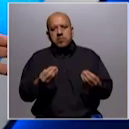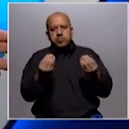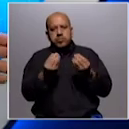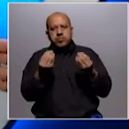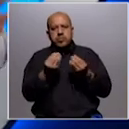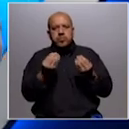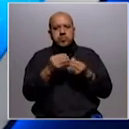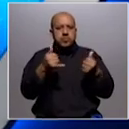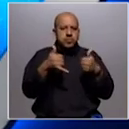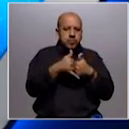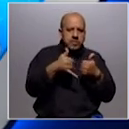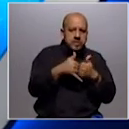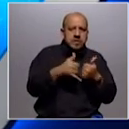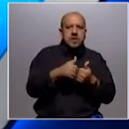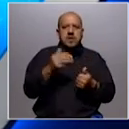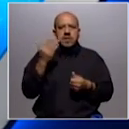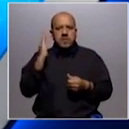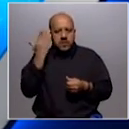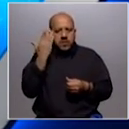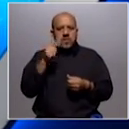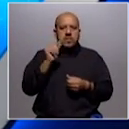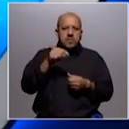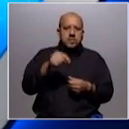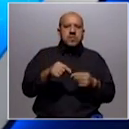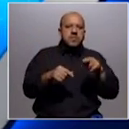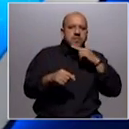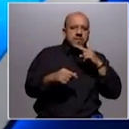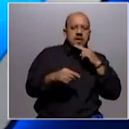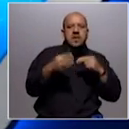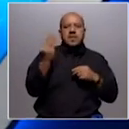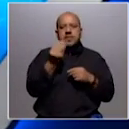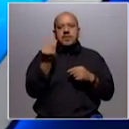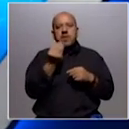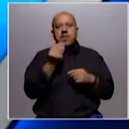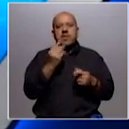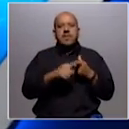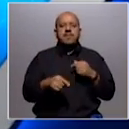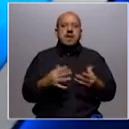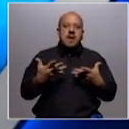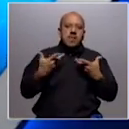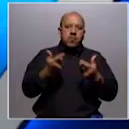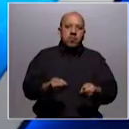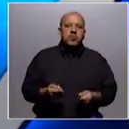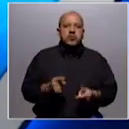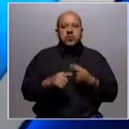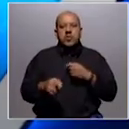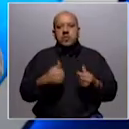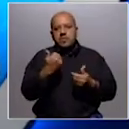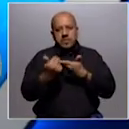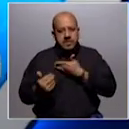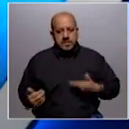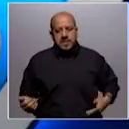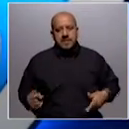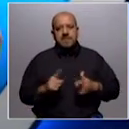...desde el día viernes, sábado, alrededor de todo lo que fueron los actos en conmemoración... ...y en apoyo al presidente